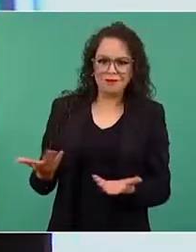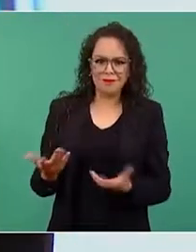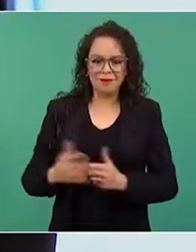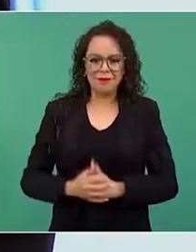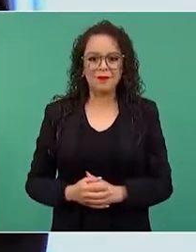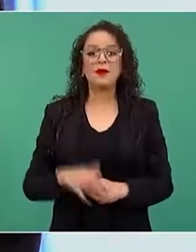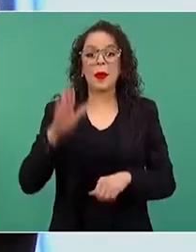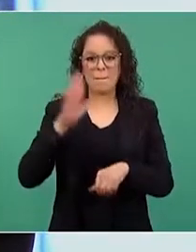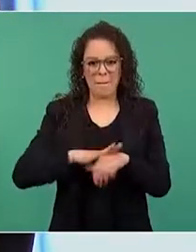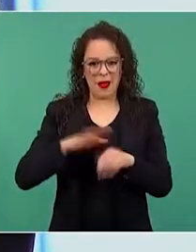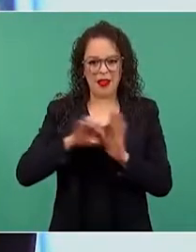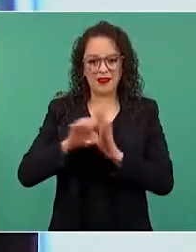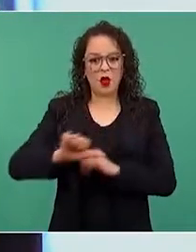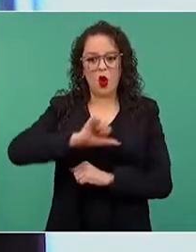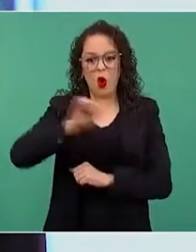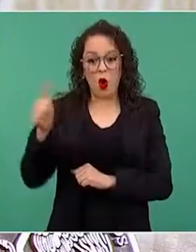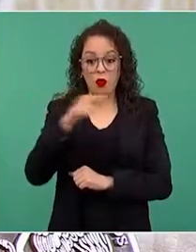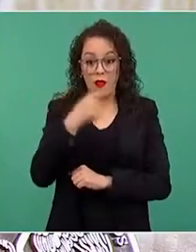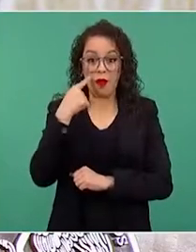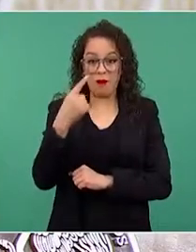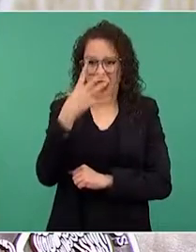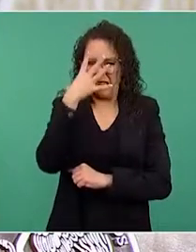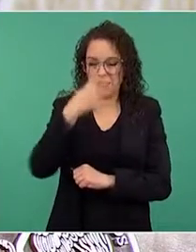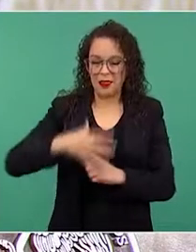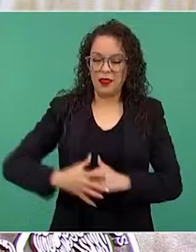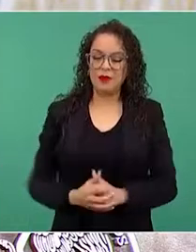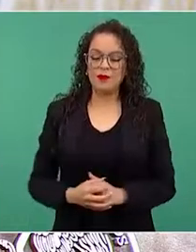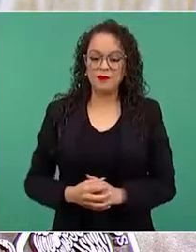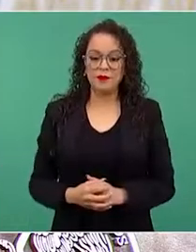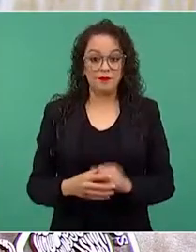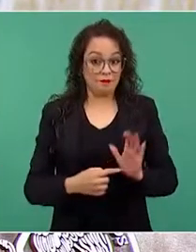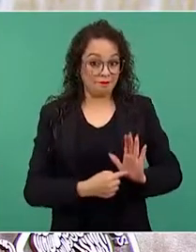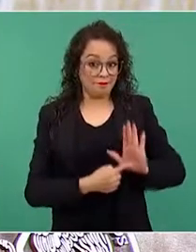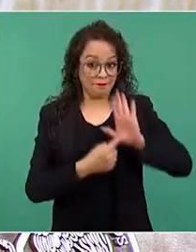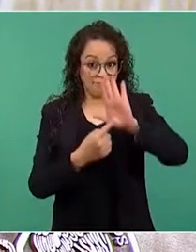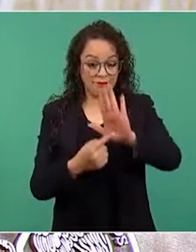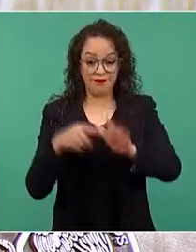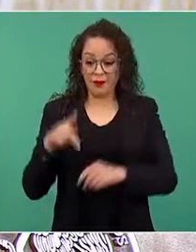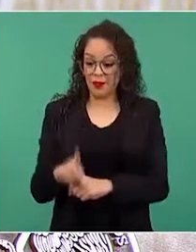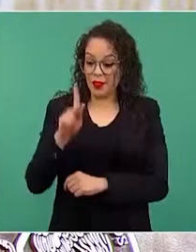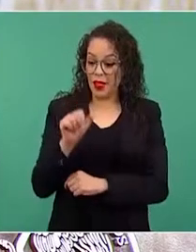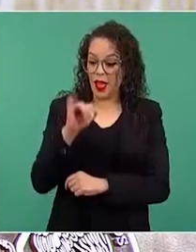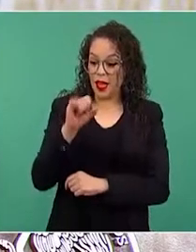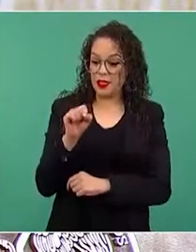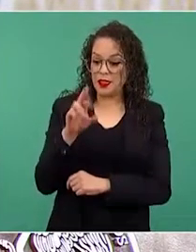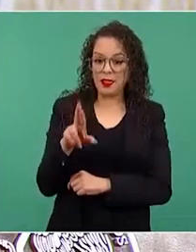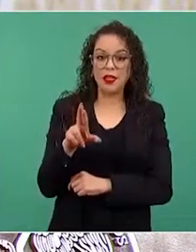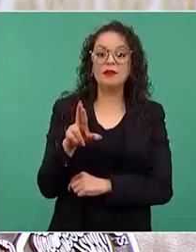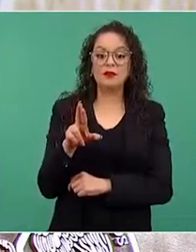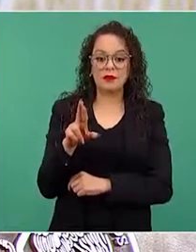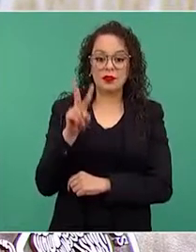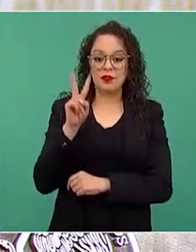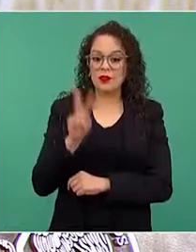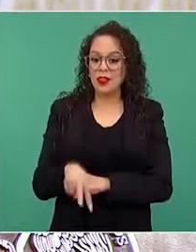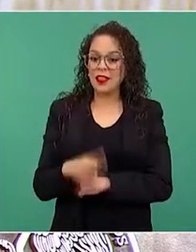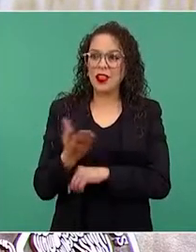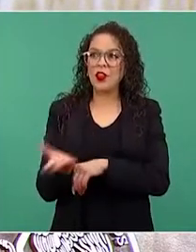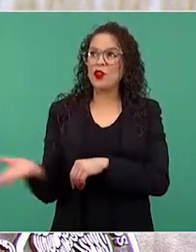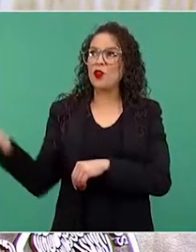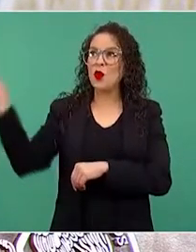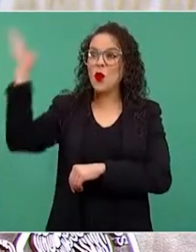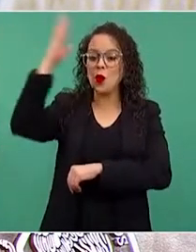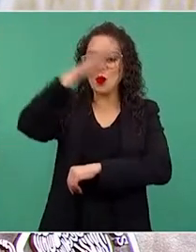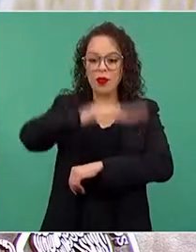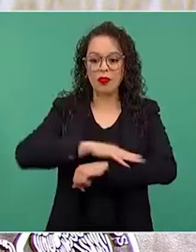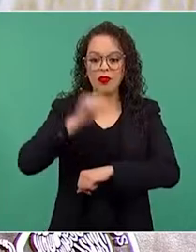más de su seriedad, para rematar algo que muestra que Kaiser se dedica de tiempo completo a denostar